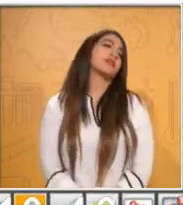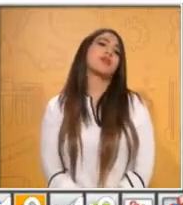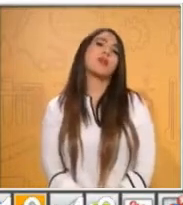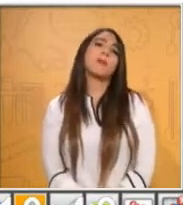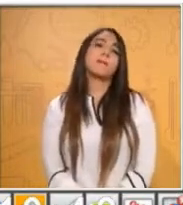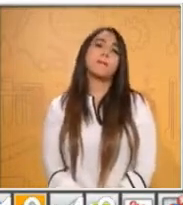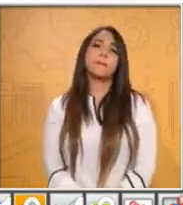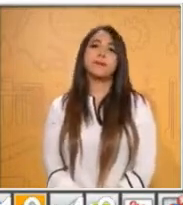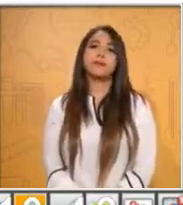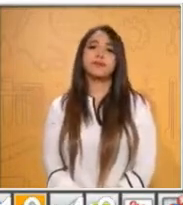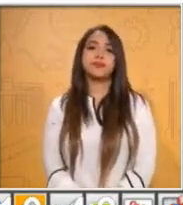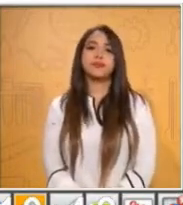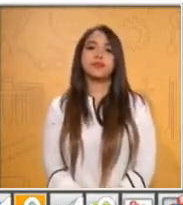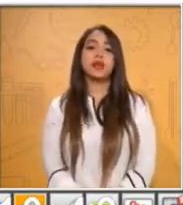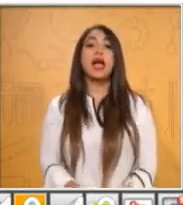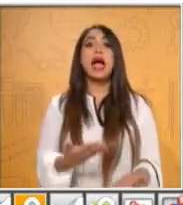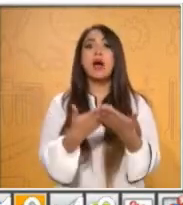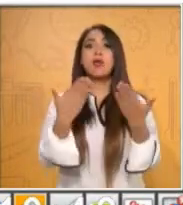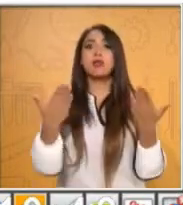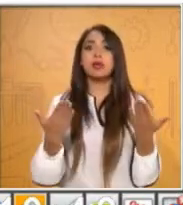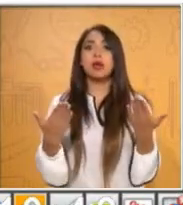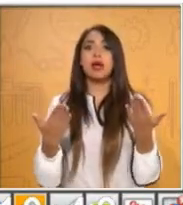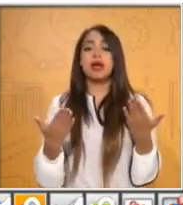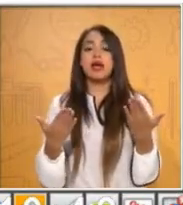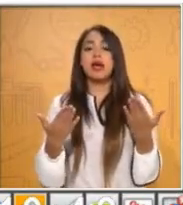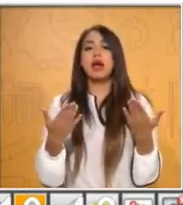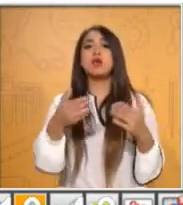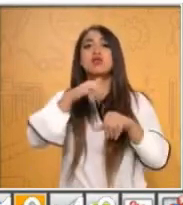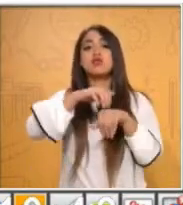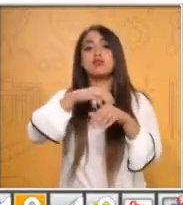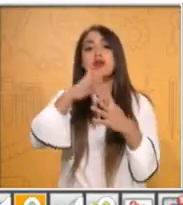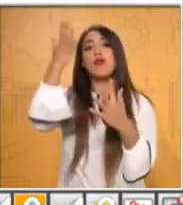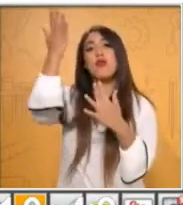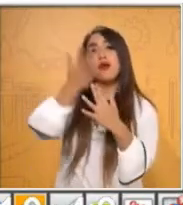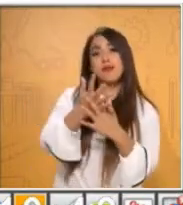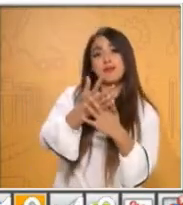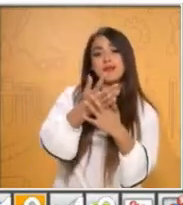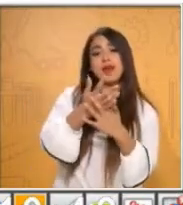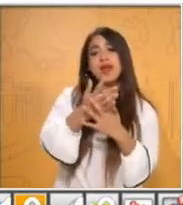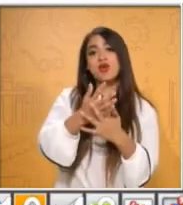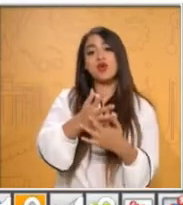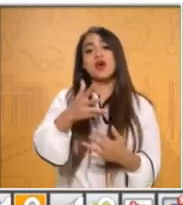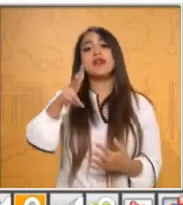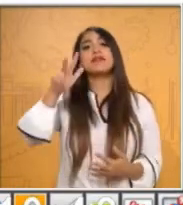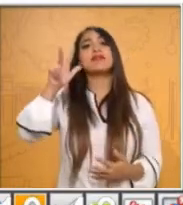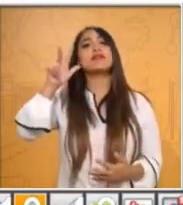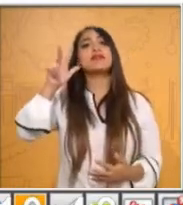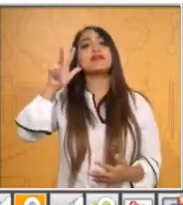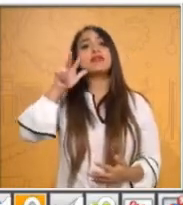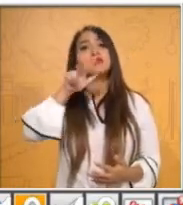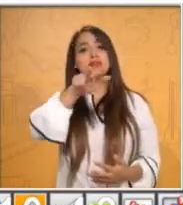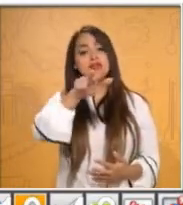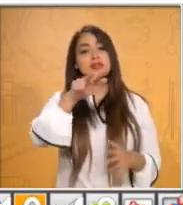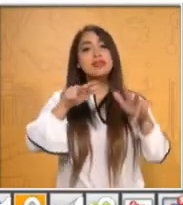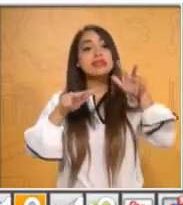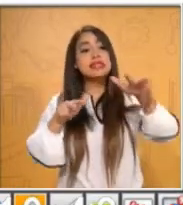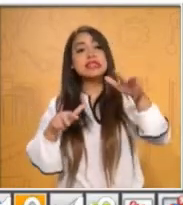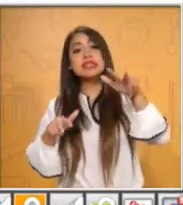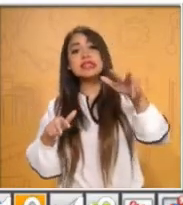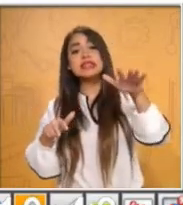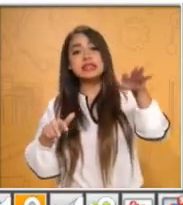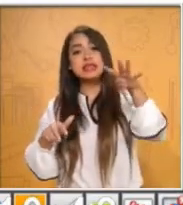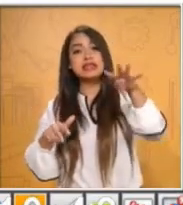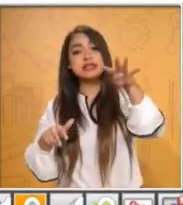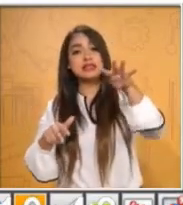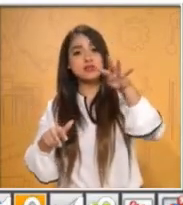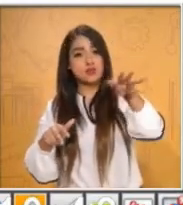¿Qué número está en medio del 19 y del 21? ¿Qué sigue del 19? Sigue el